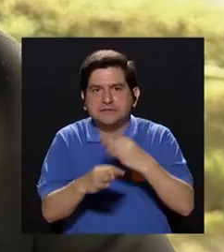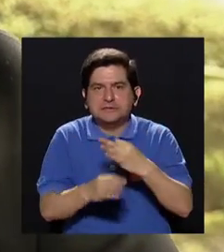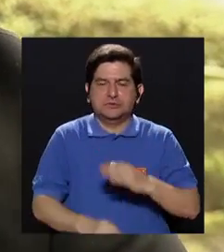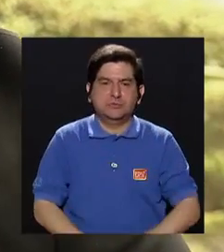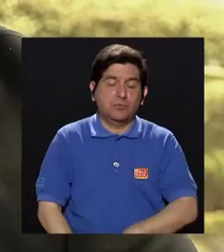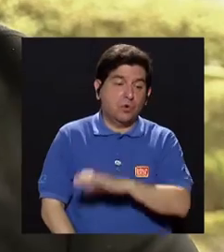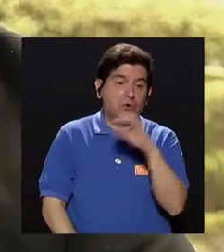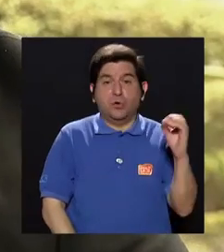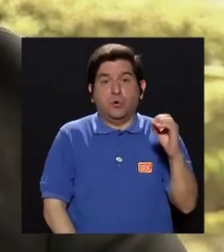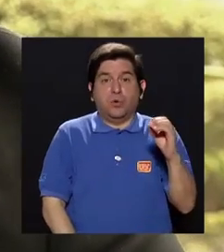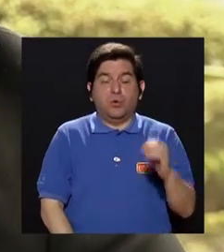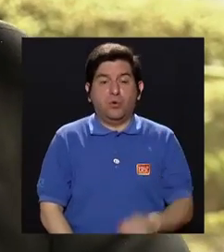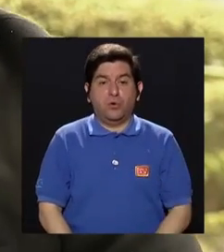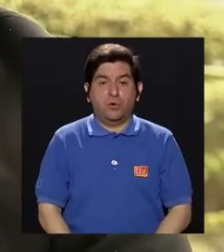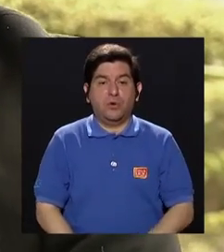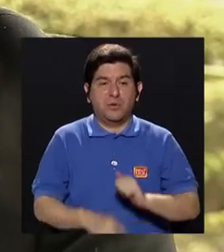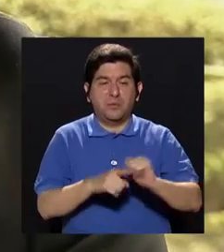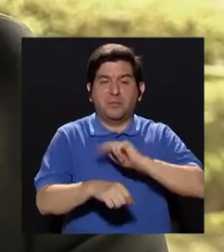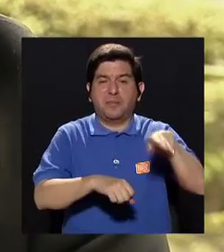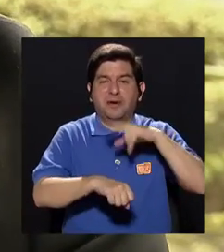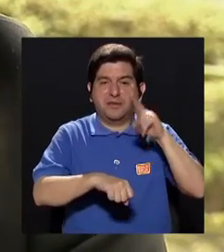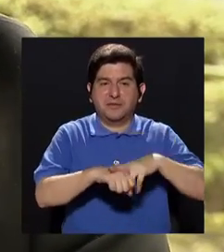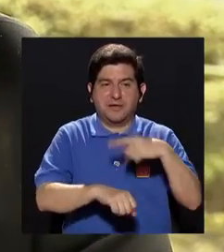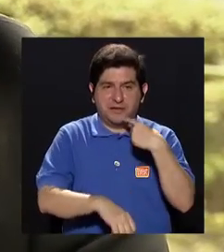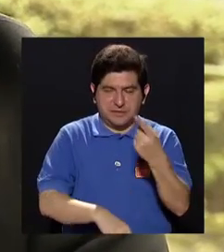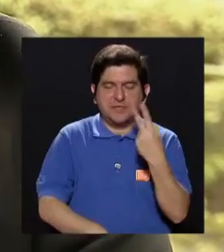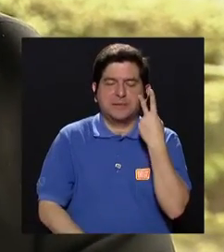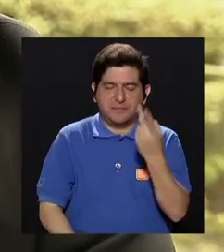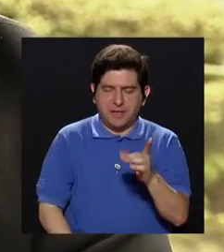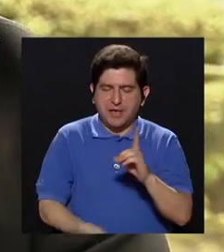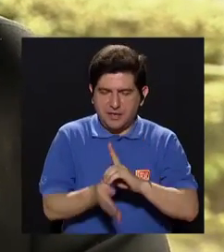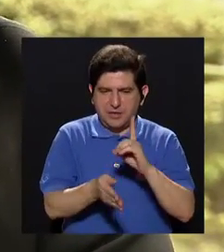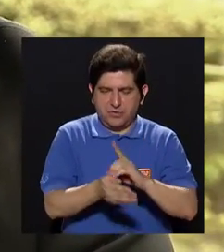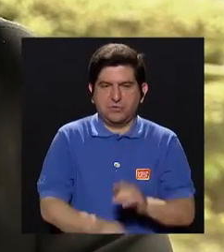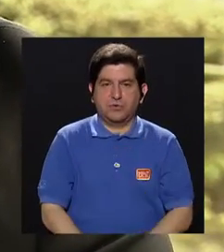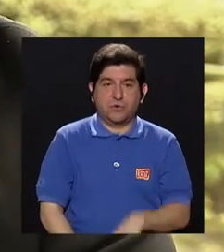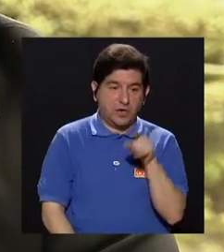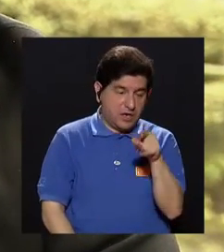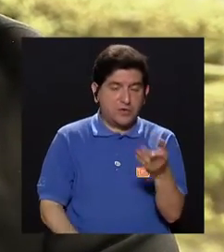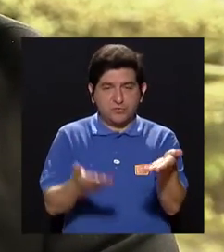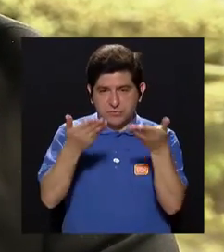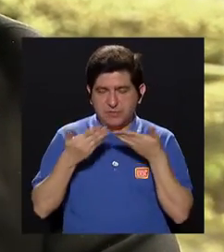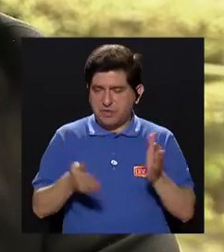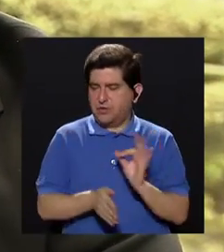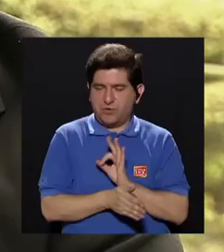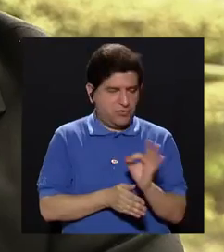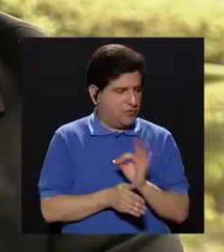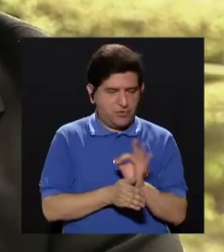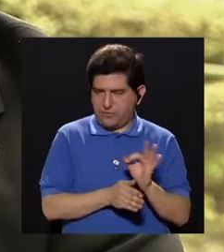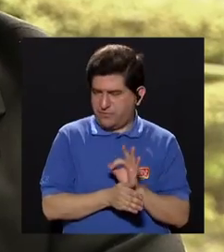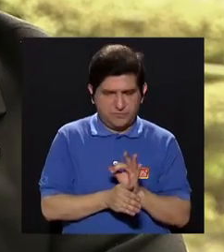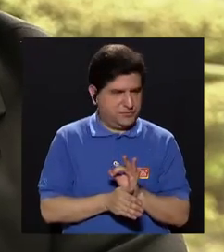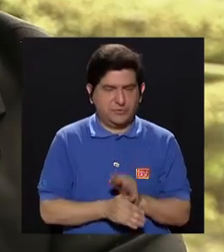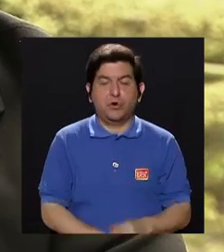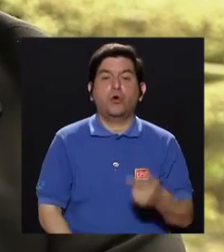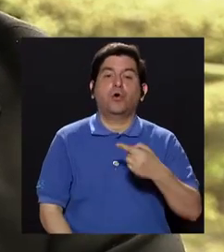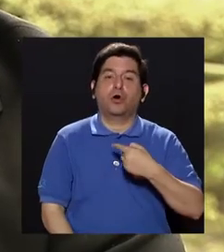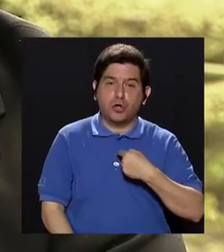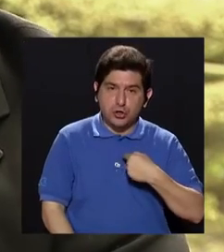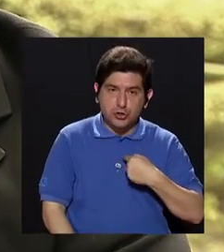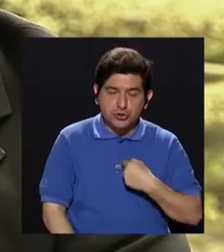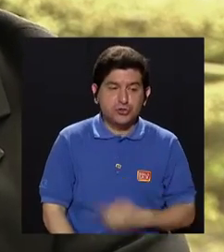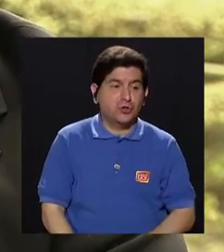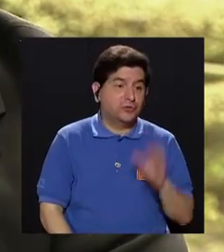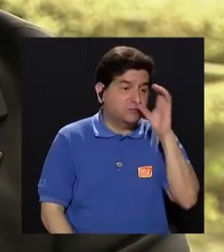O yo, una práctica común es, pues decirle, vea doctor, el que usted me dio no me ha funcionado como quería y yo he tenido que